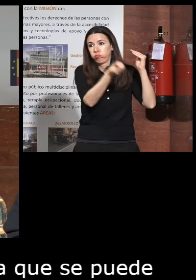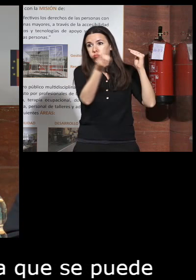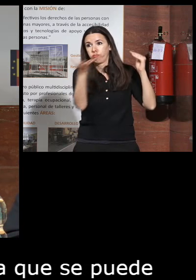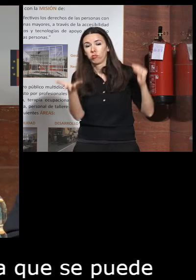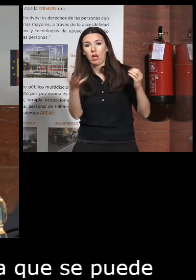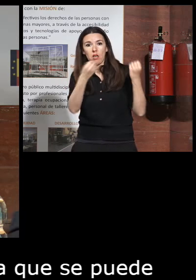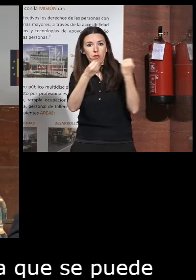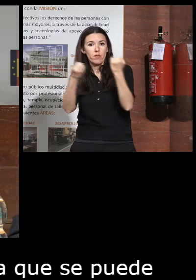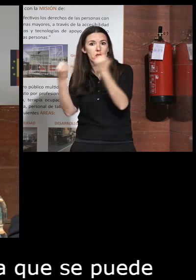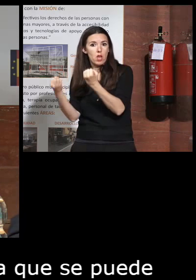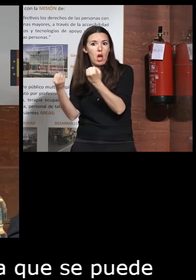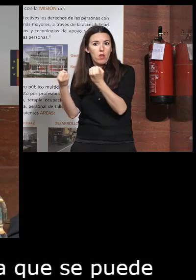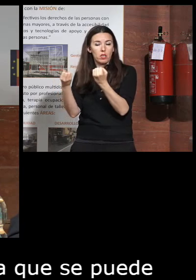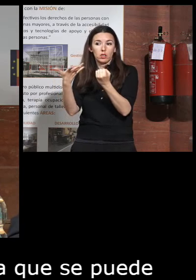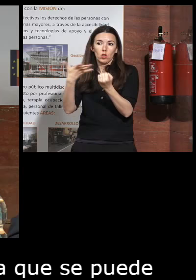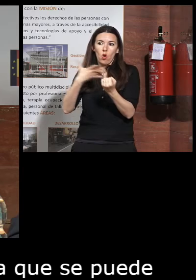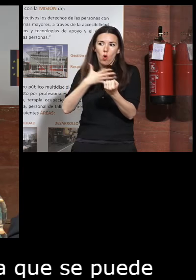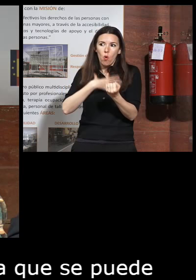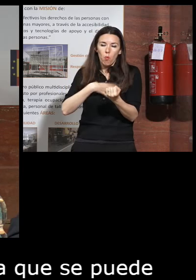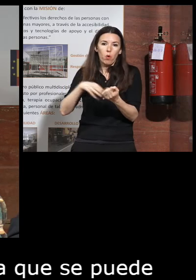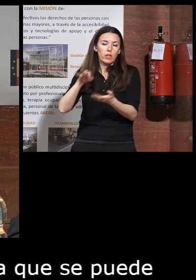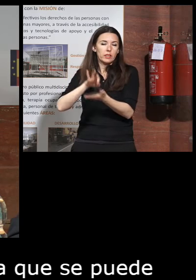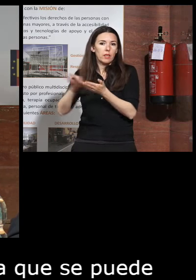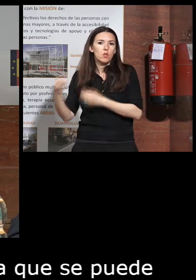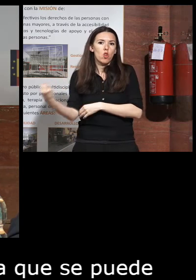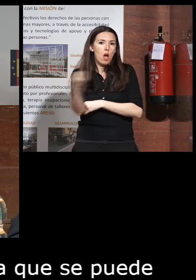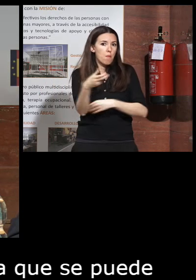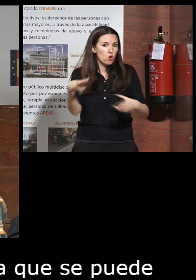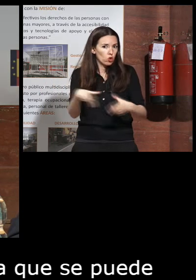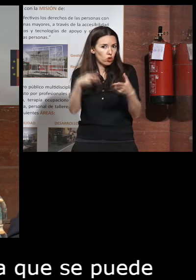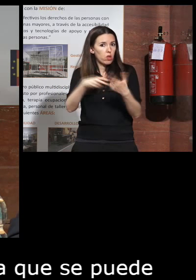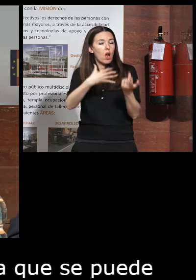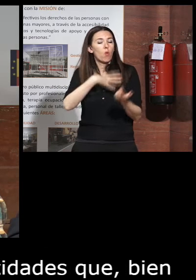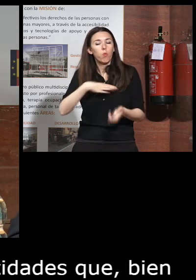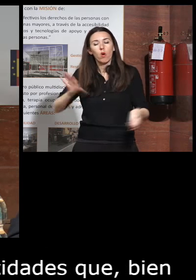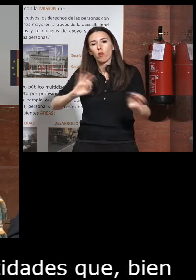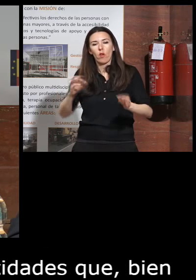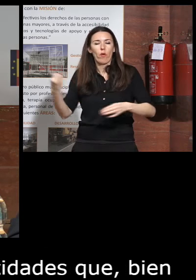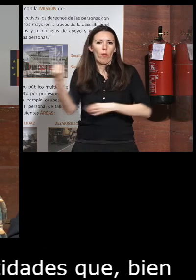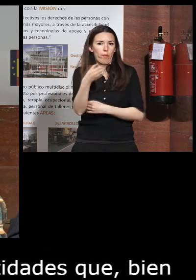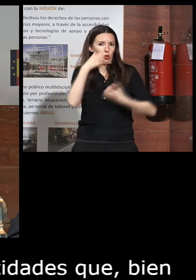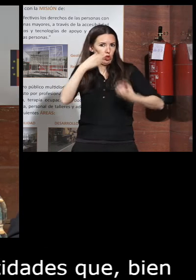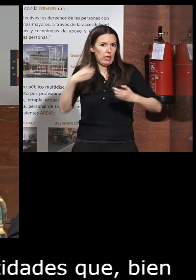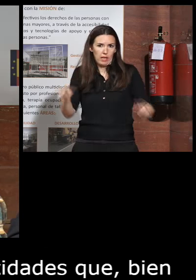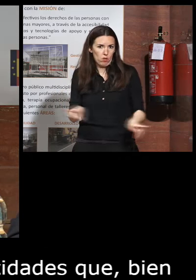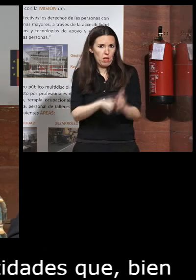que bien prestan un servicio de apoyo social o de apoyo sanitario